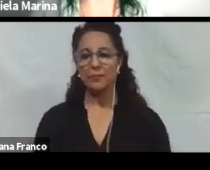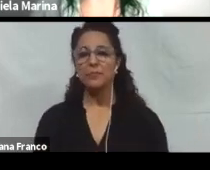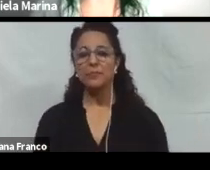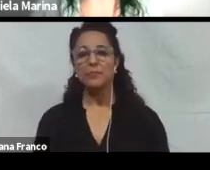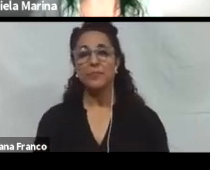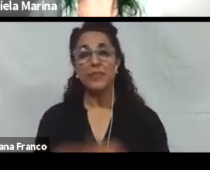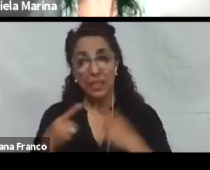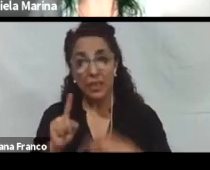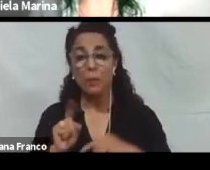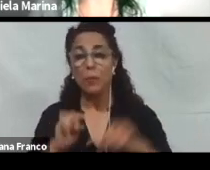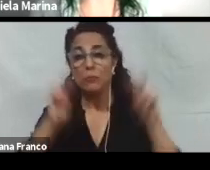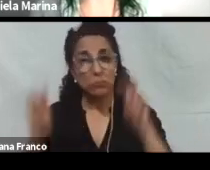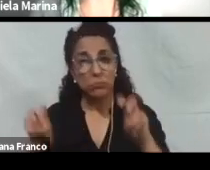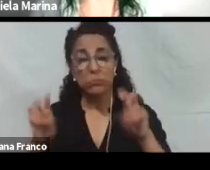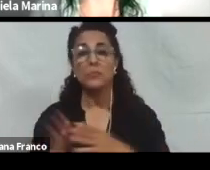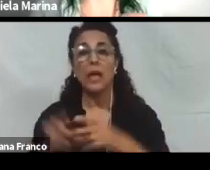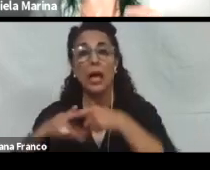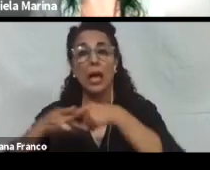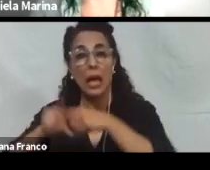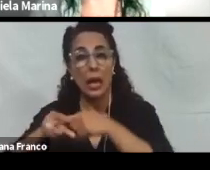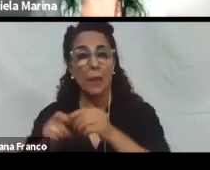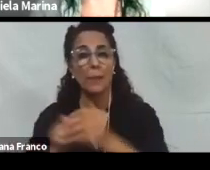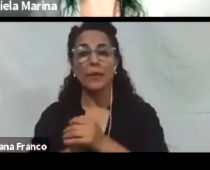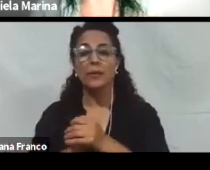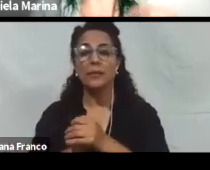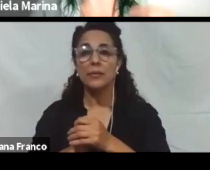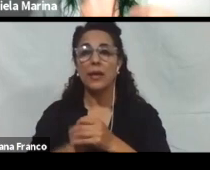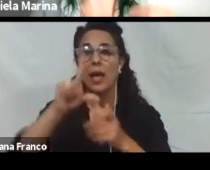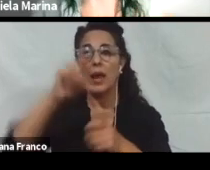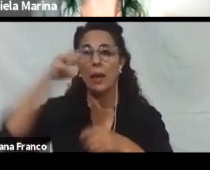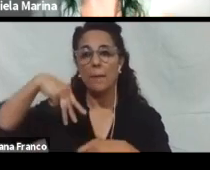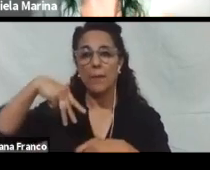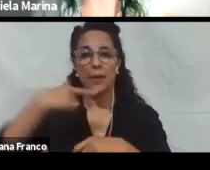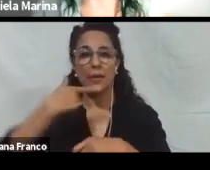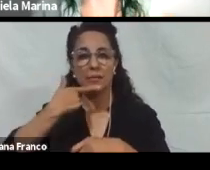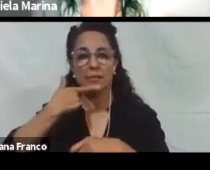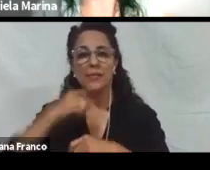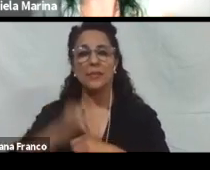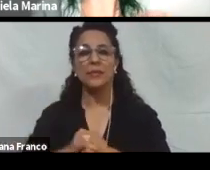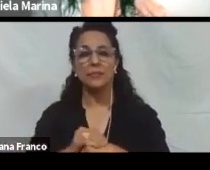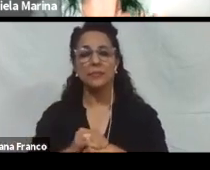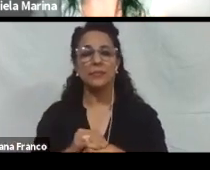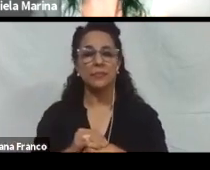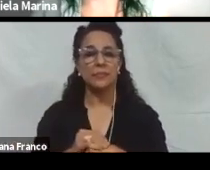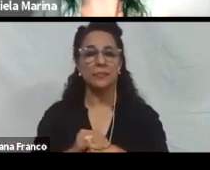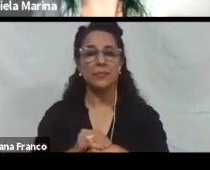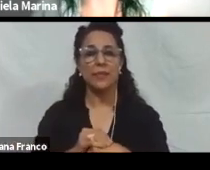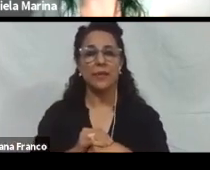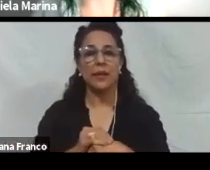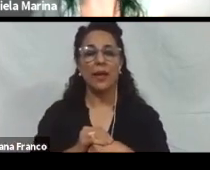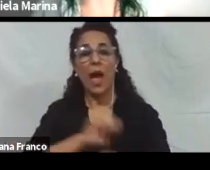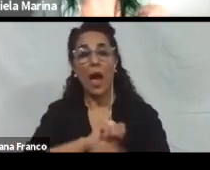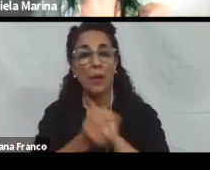hablando, por ejemplo, de herramientas como las herramientas LMS, que son los sistemas de gestión de aprendizaje, aplicaciones para la